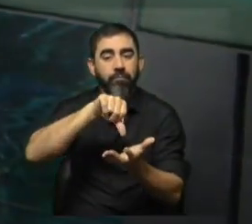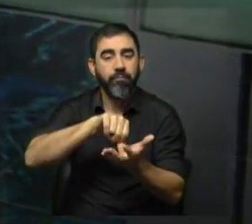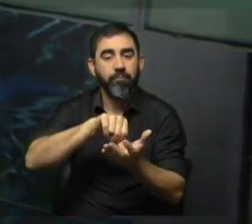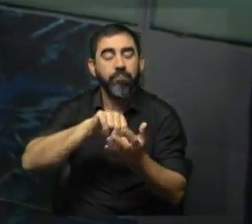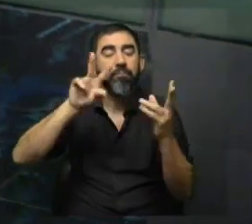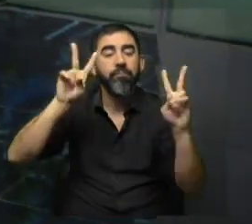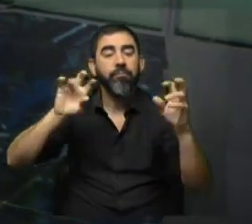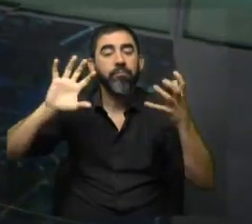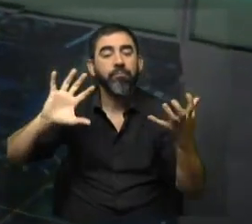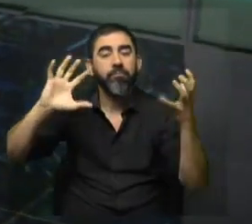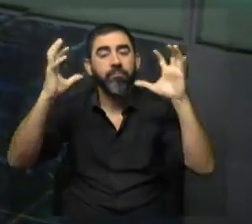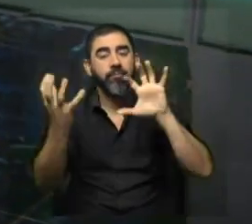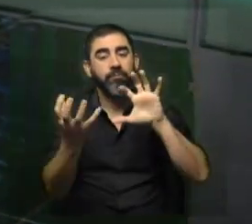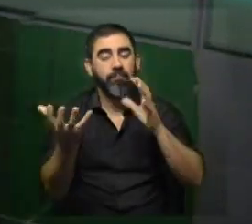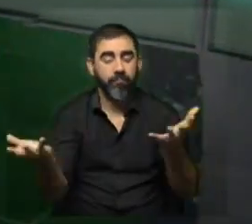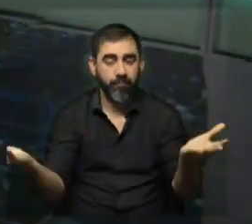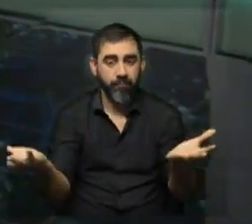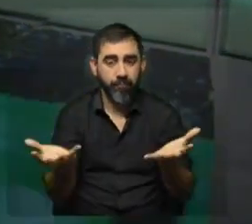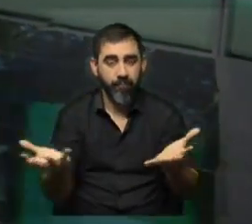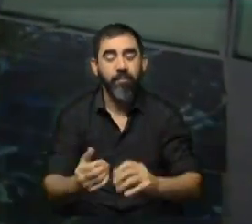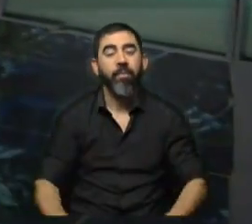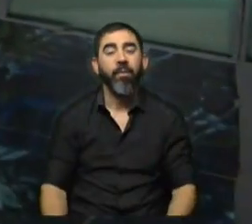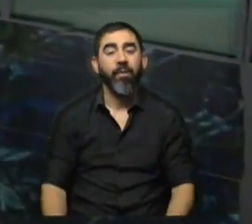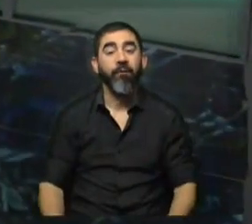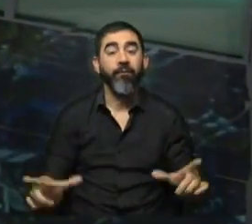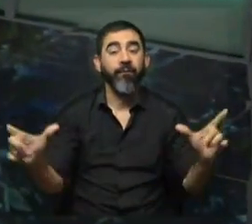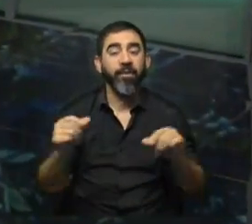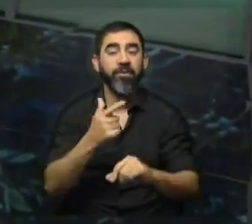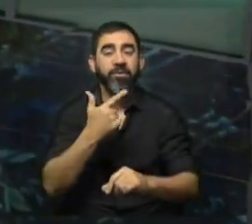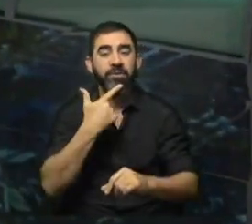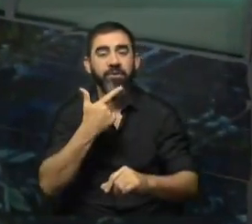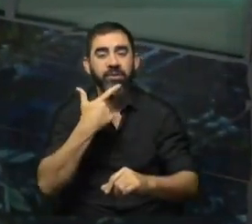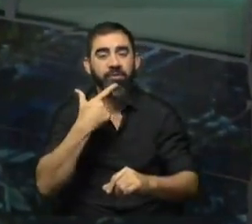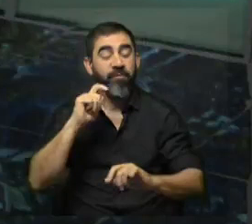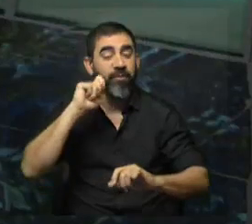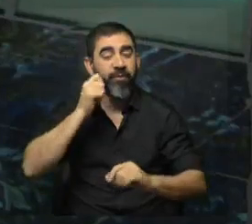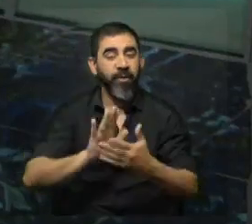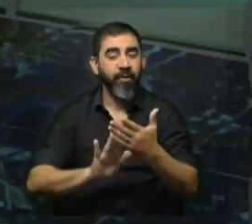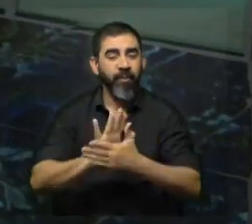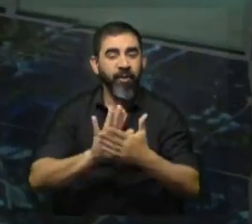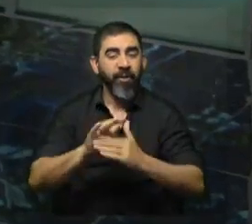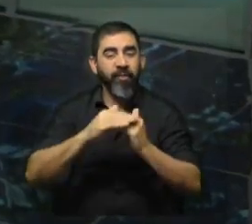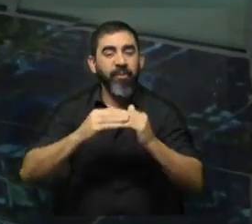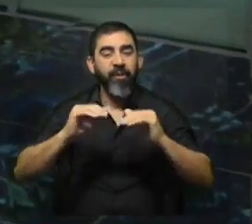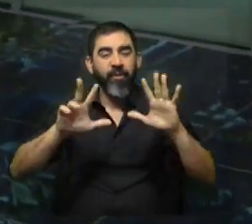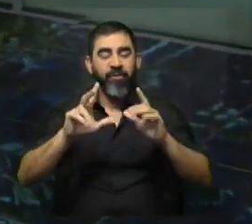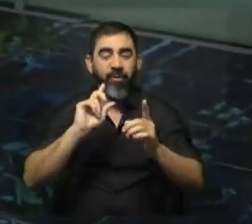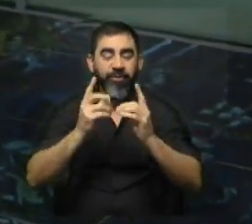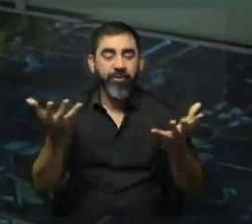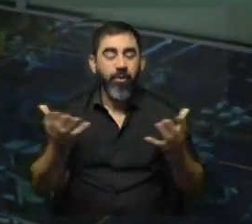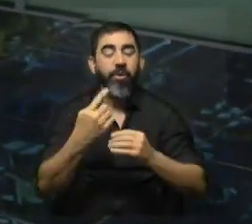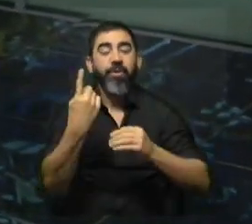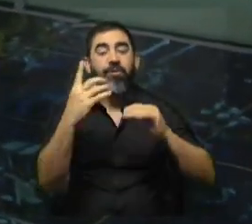con el pronóstico del Instituto Uruguayo de Meteorología. Decíamos, se termina septiembre con una mañana bastante agradable. Tenemos previsto una mínima de 8, 11. actual,